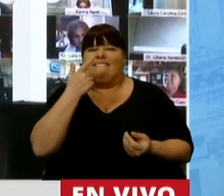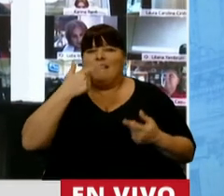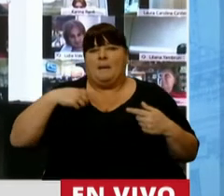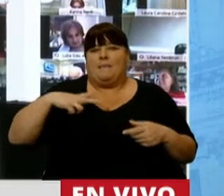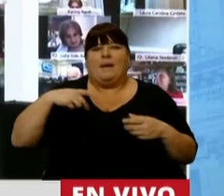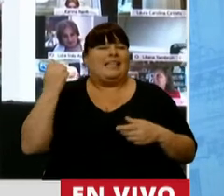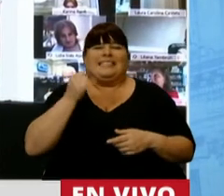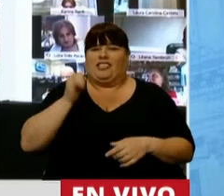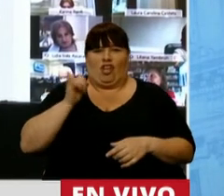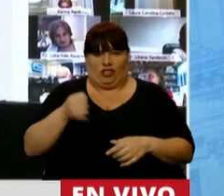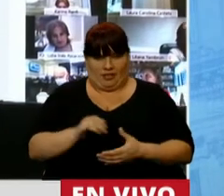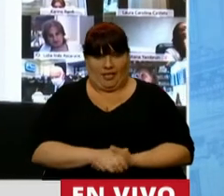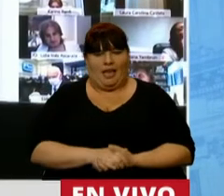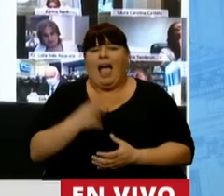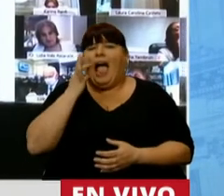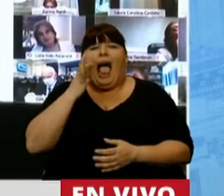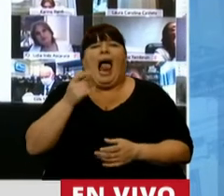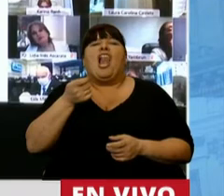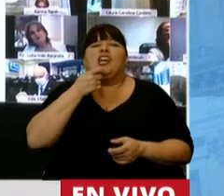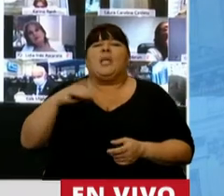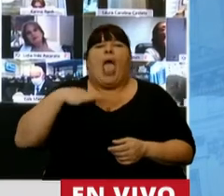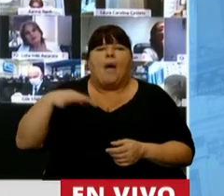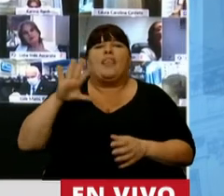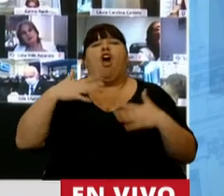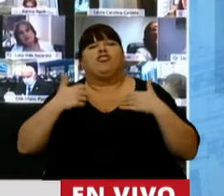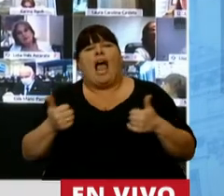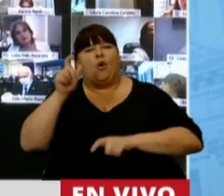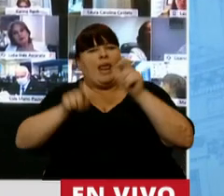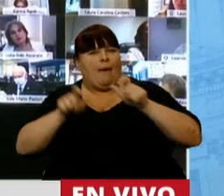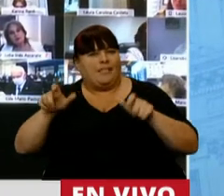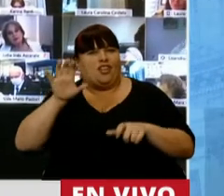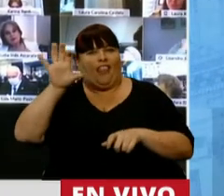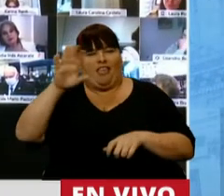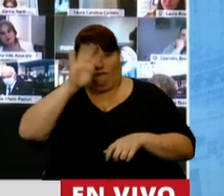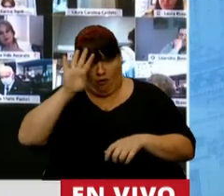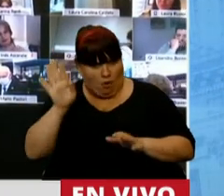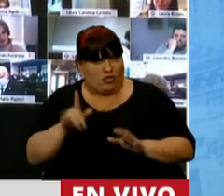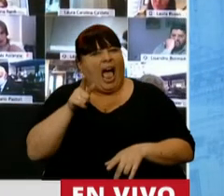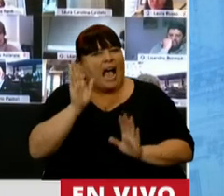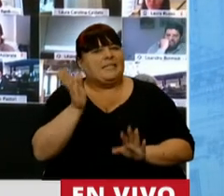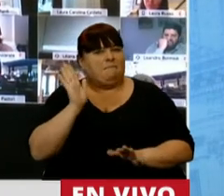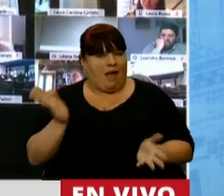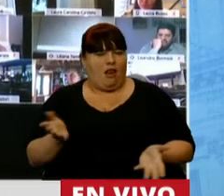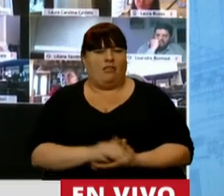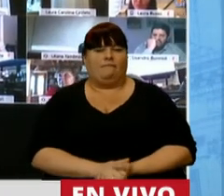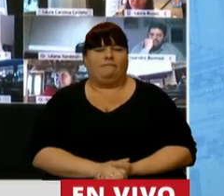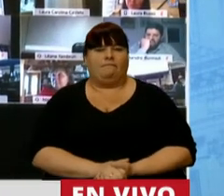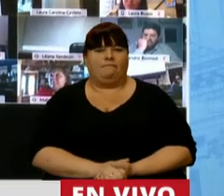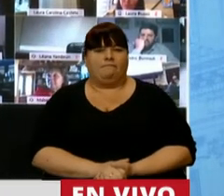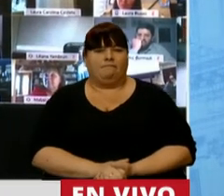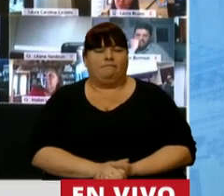personales a cualquier precio, aunque sea a costa de la vida y la salud de los comprovincianos. Así de perversos son, señor presidente.